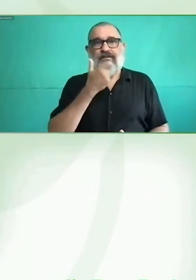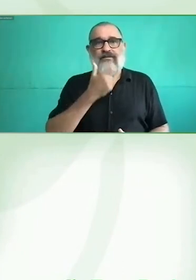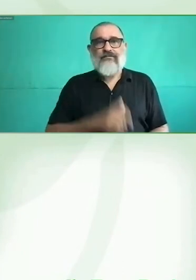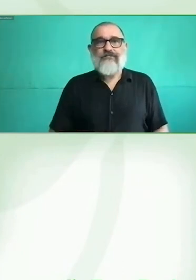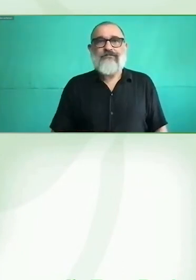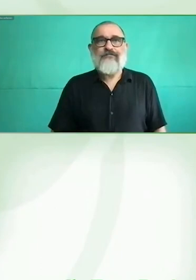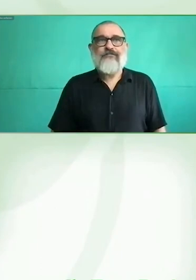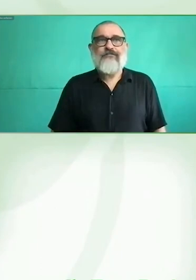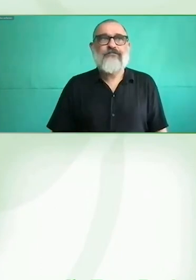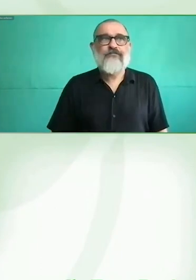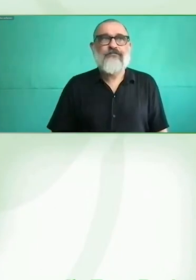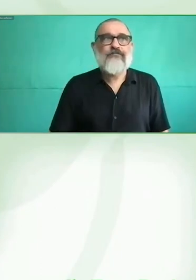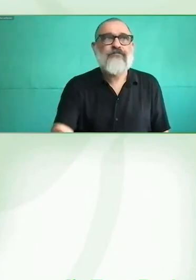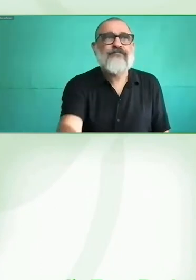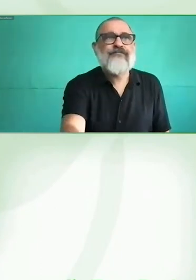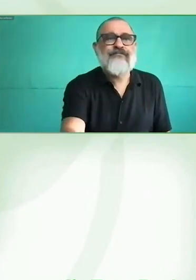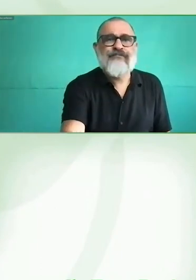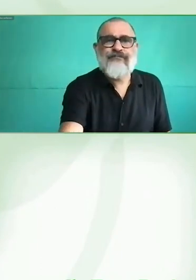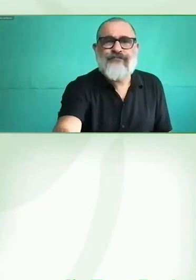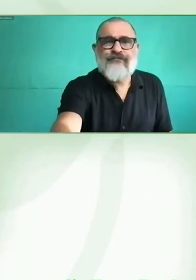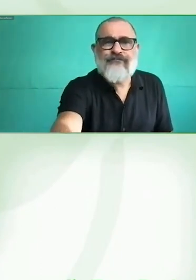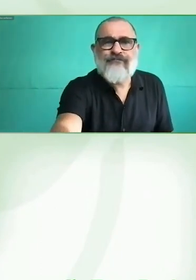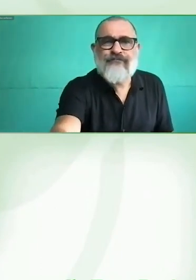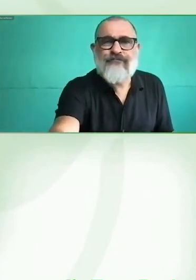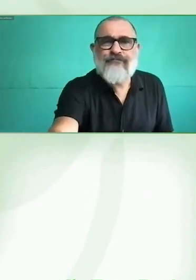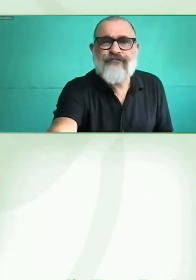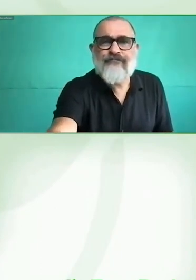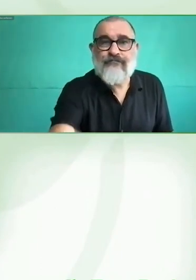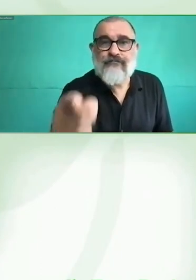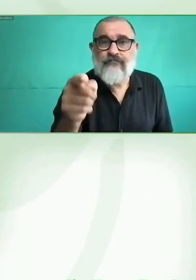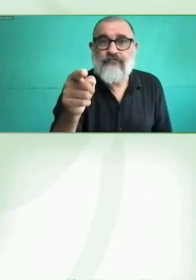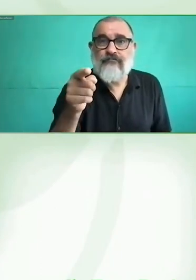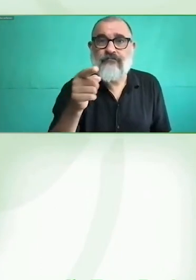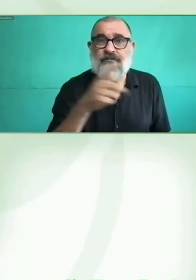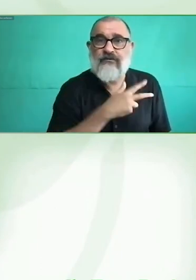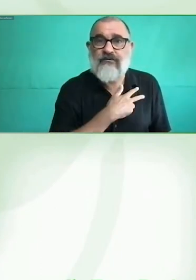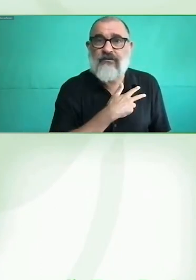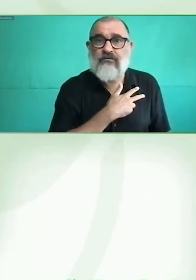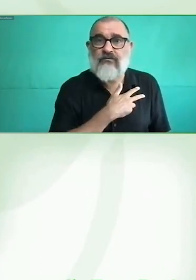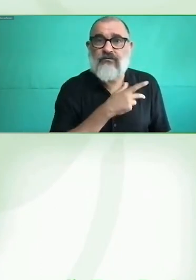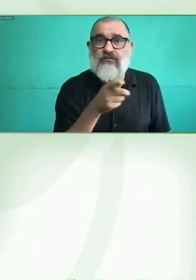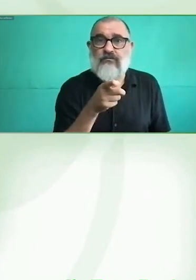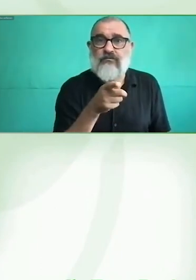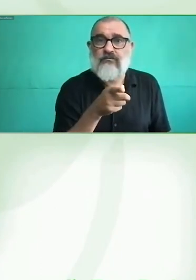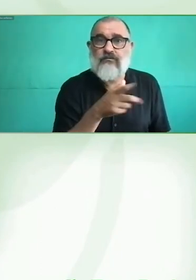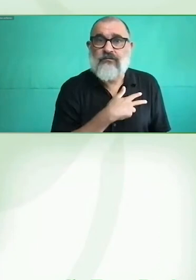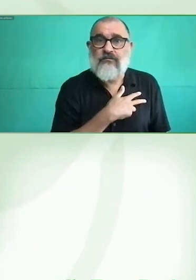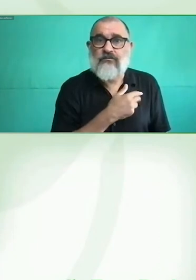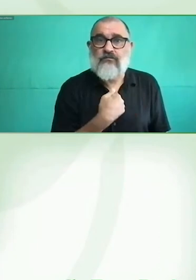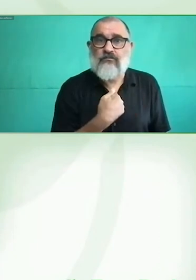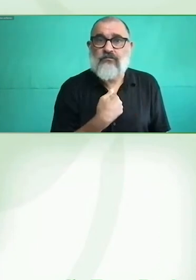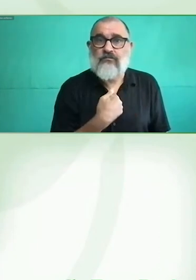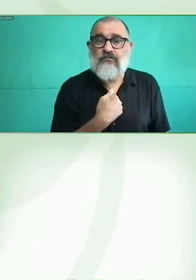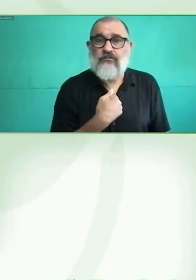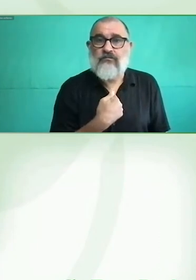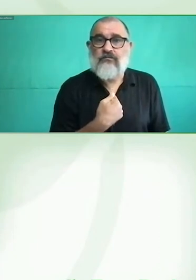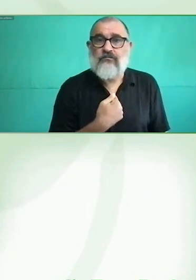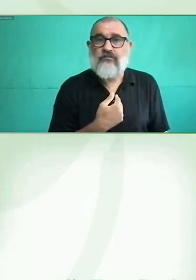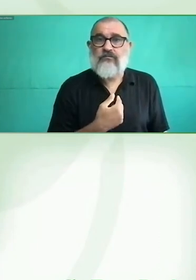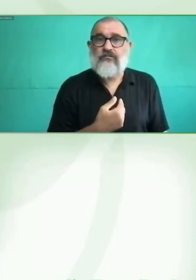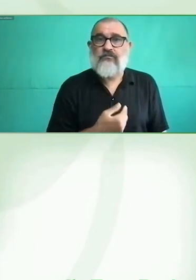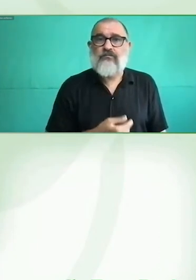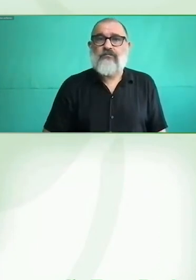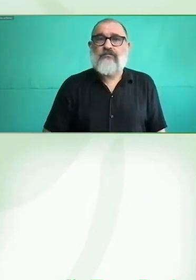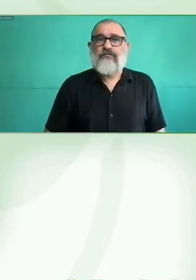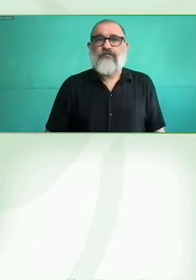disculpen, disculpen. Es una confusión, mi cerebro está confundido. Tenemos disponibles subtítulos en inglés para aquellos